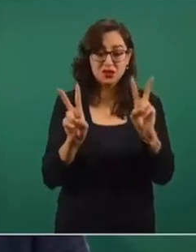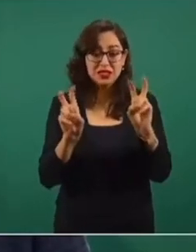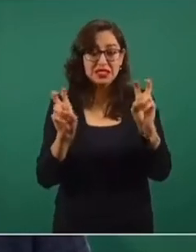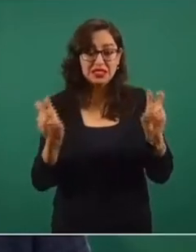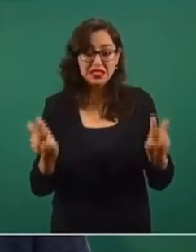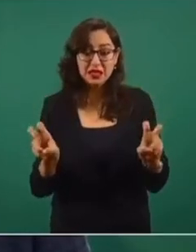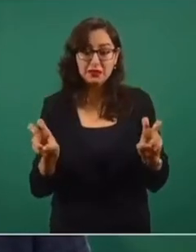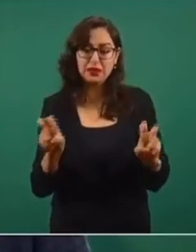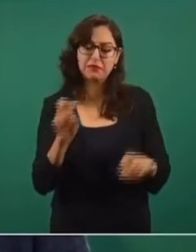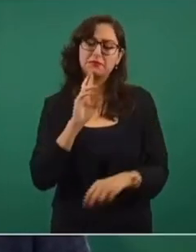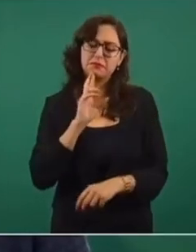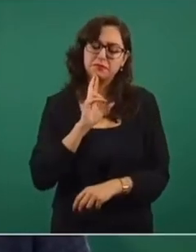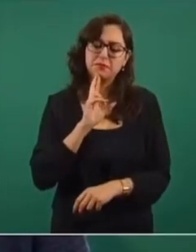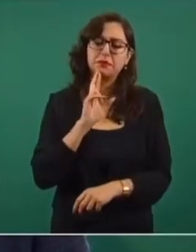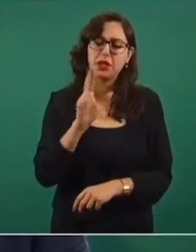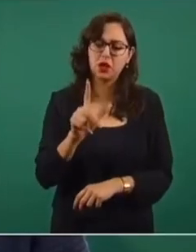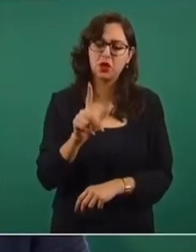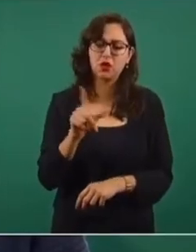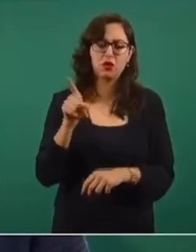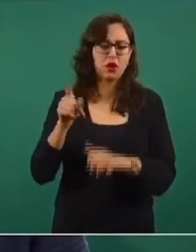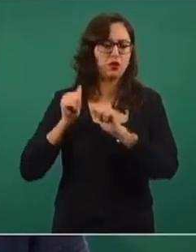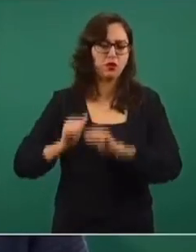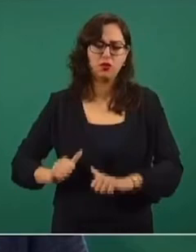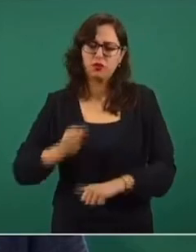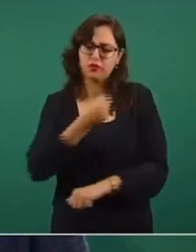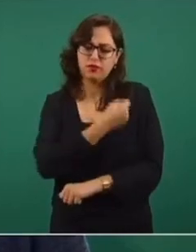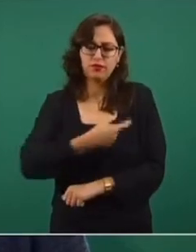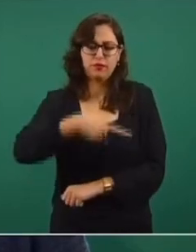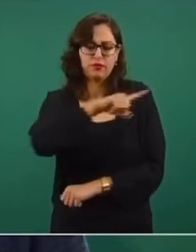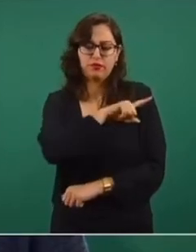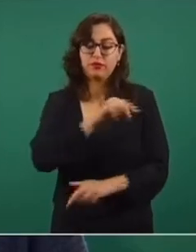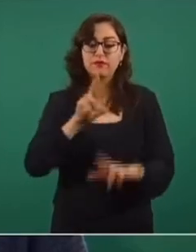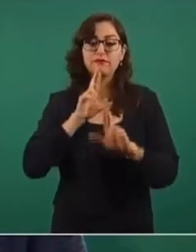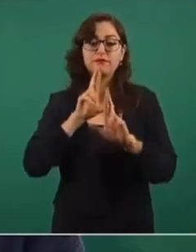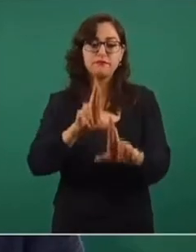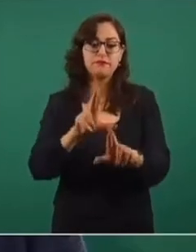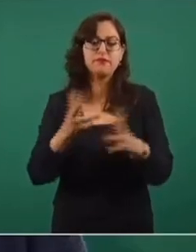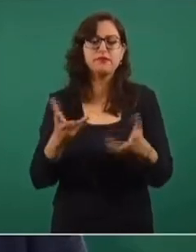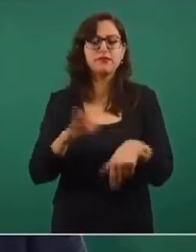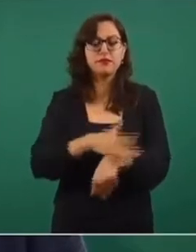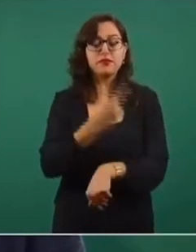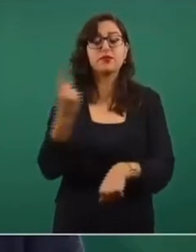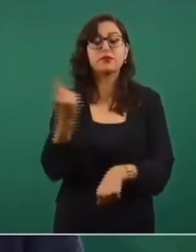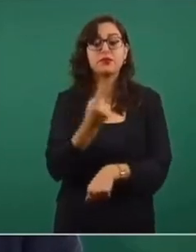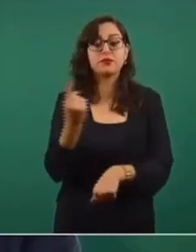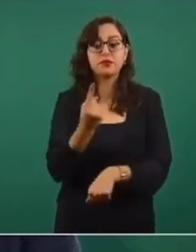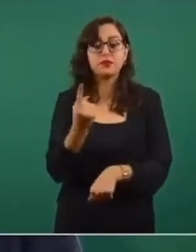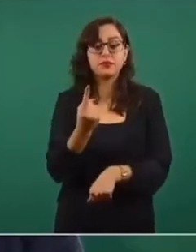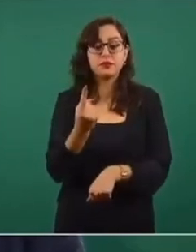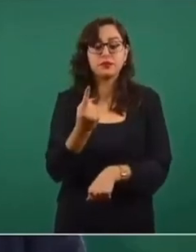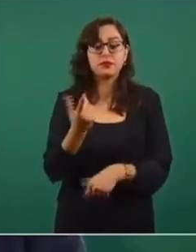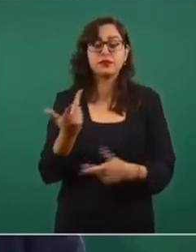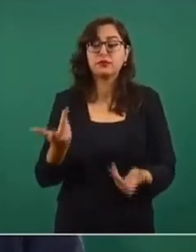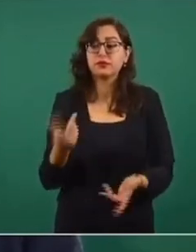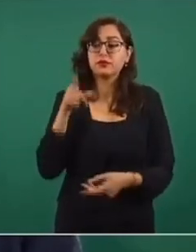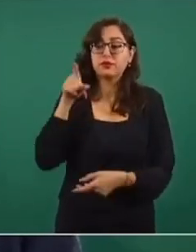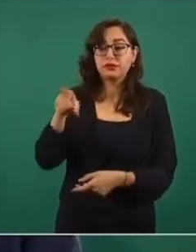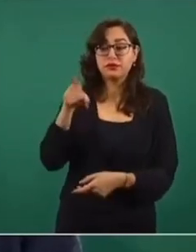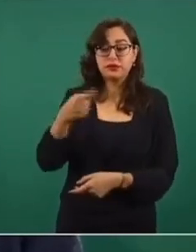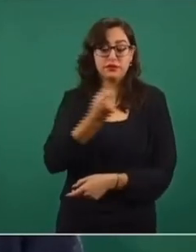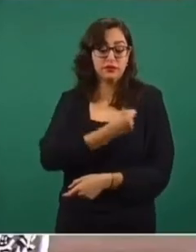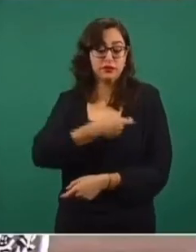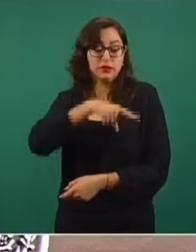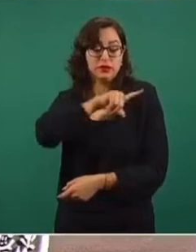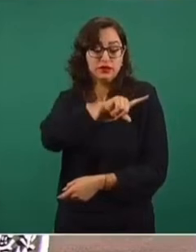el sector salud. Y te lo pudiera contestar porque ellos tienen todos los elementos, los vemos en la mañana, en la